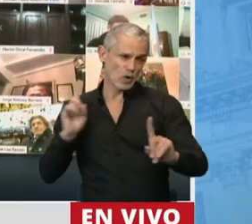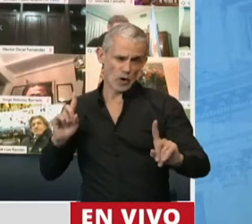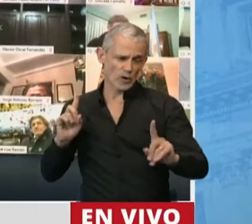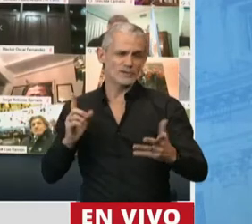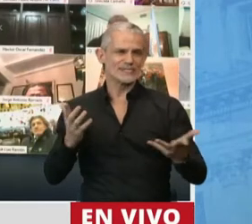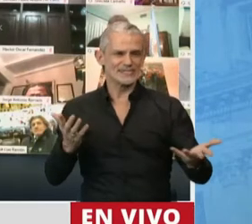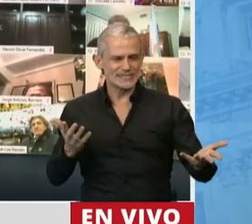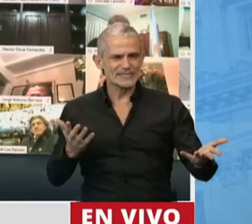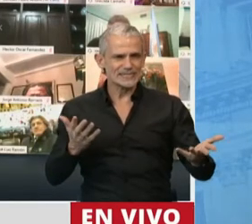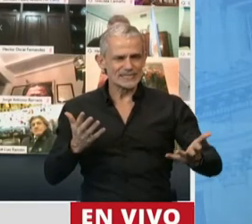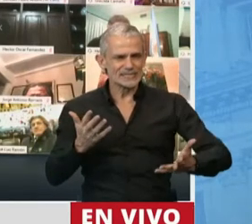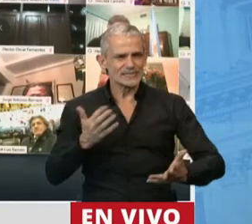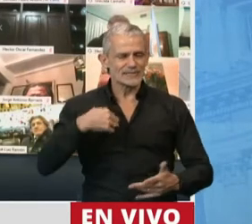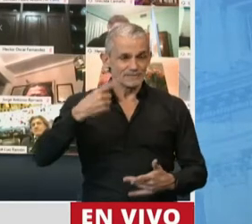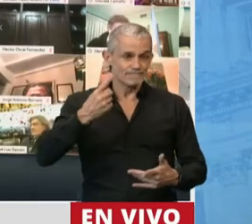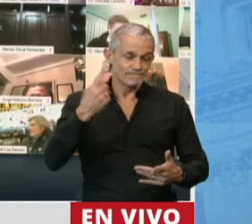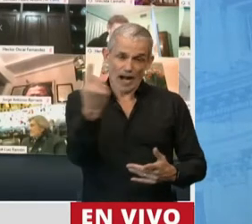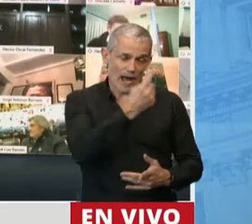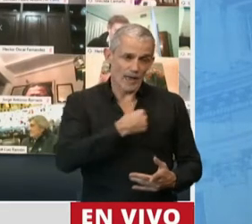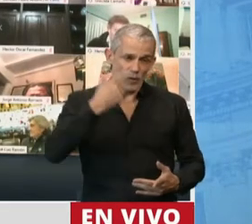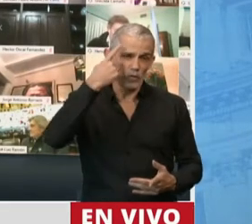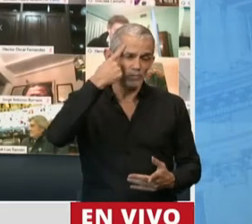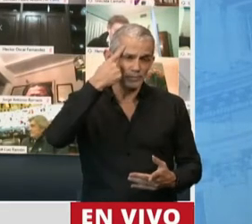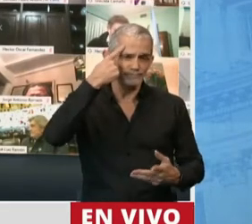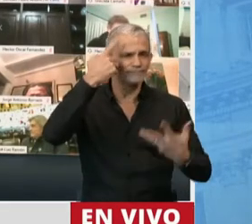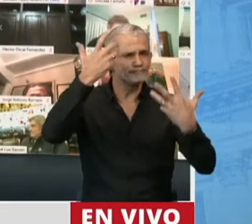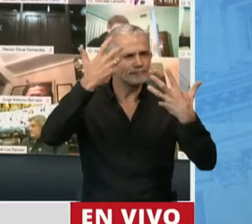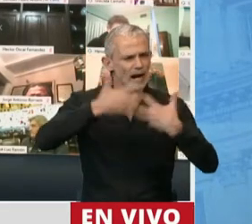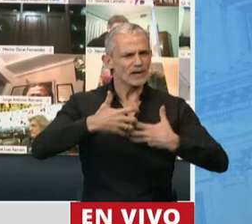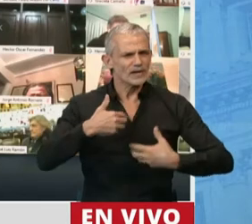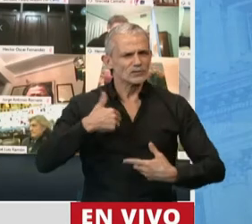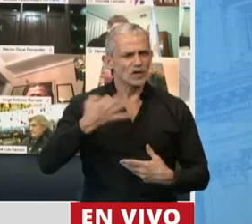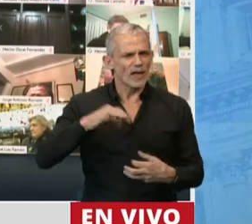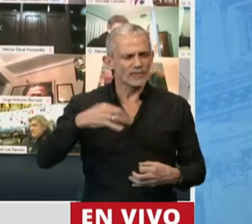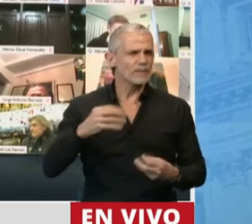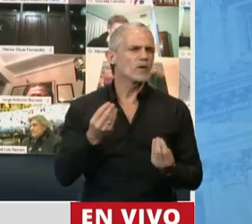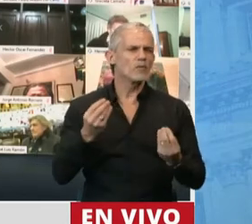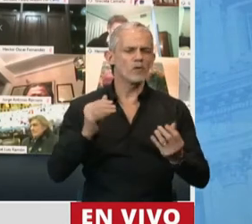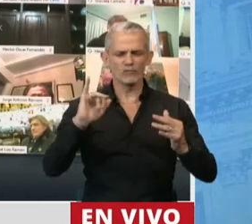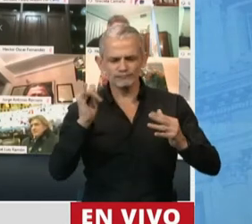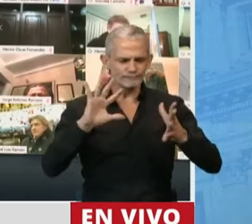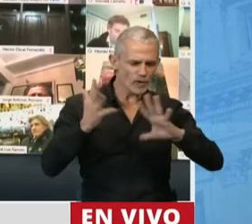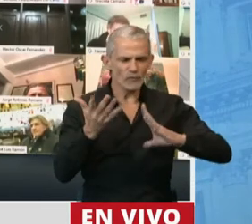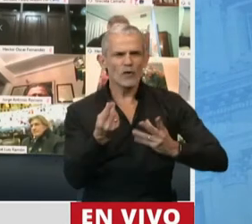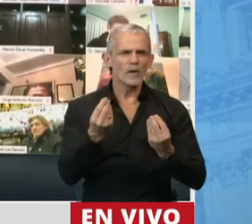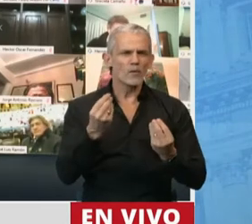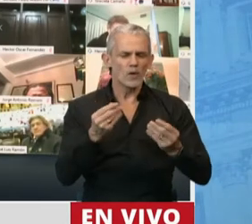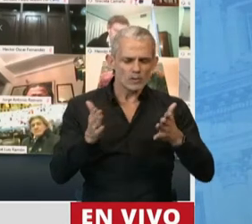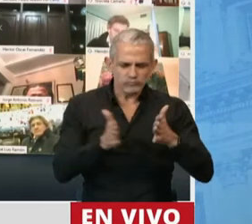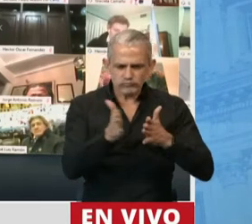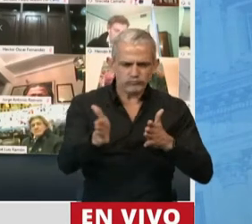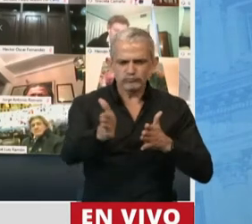nos lleva a pensar y a reflexionar cuál es la mejor manera de conducirnos